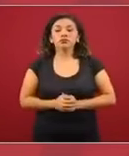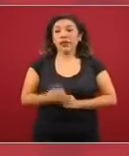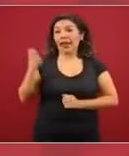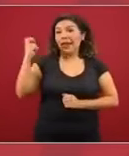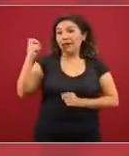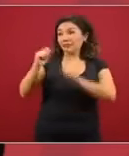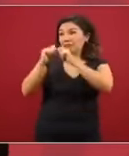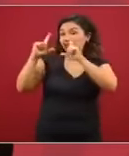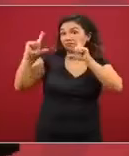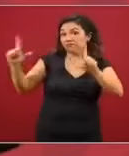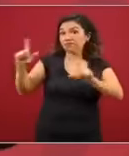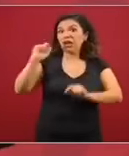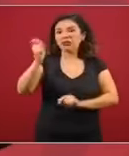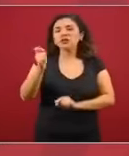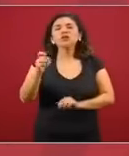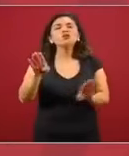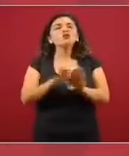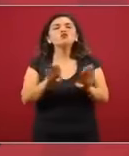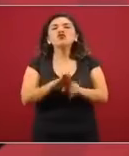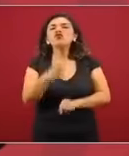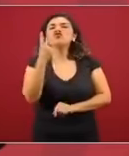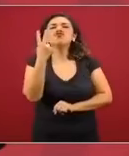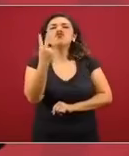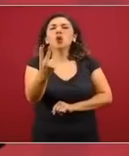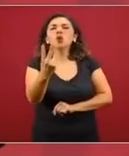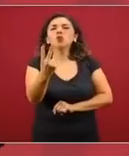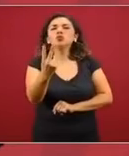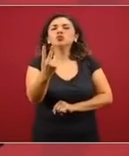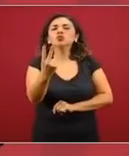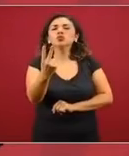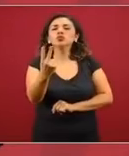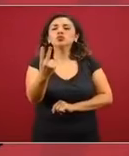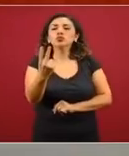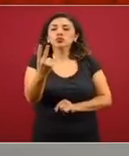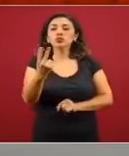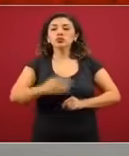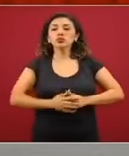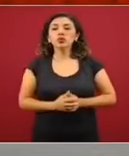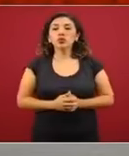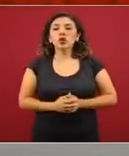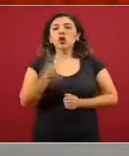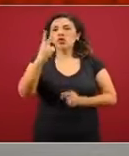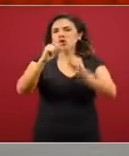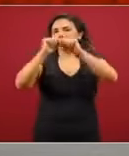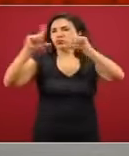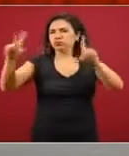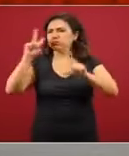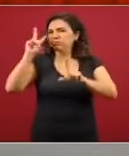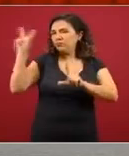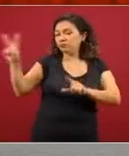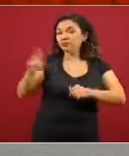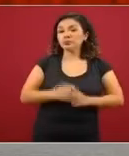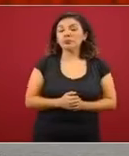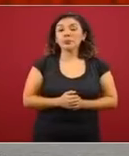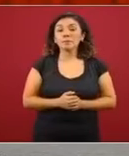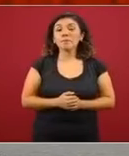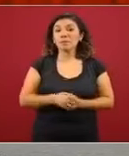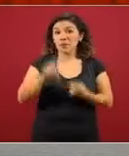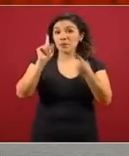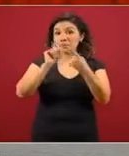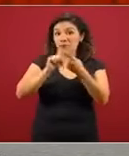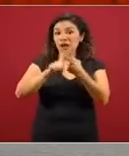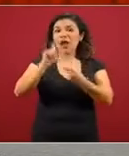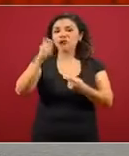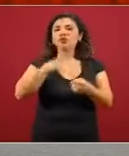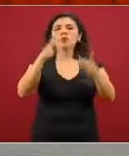son dos prácticamente páginas. En la primera voy a hablarles de